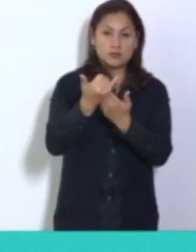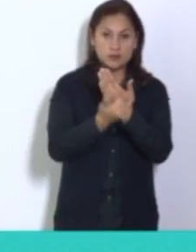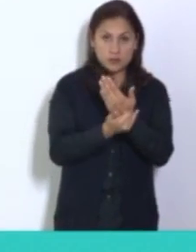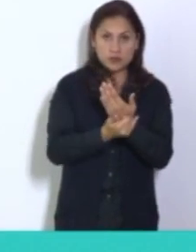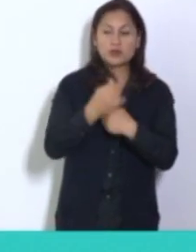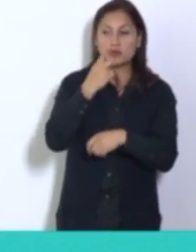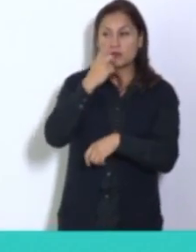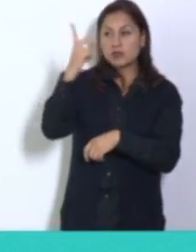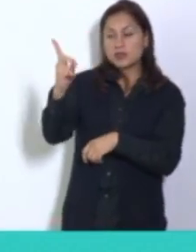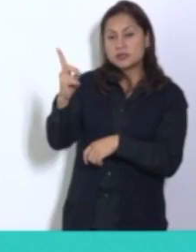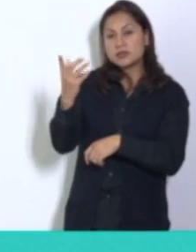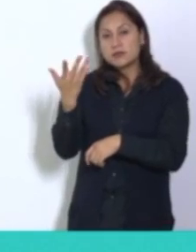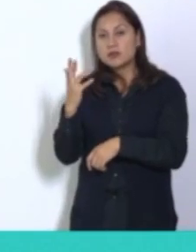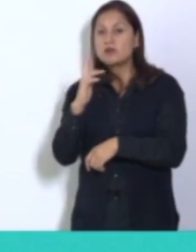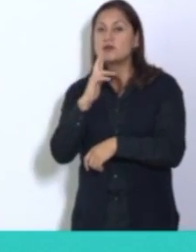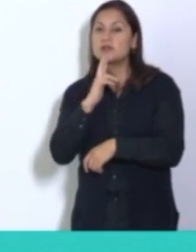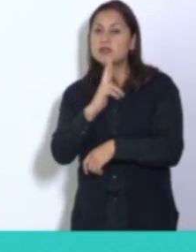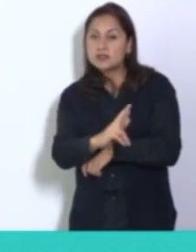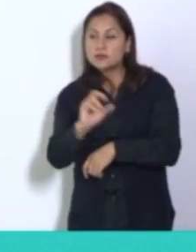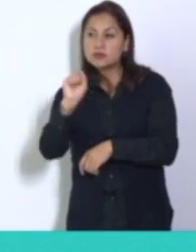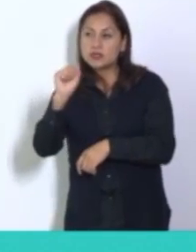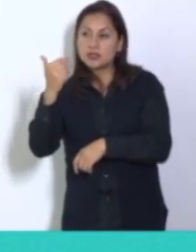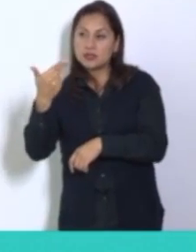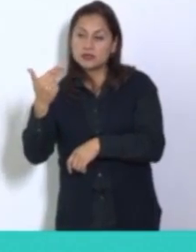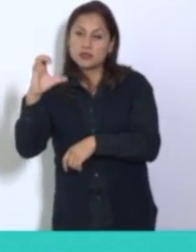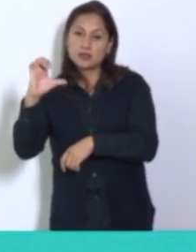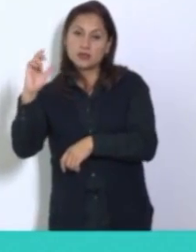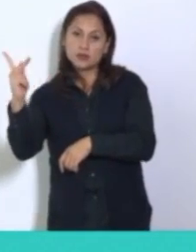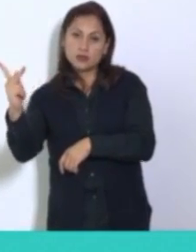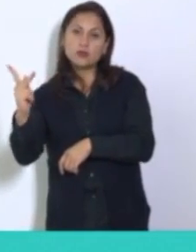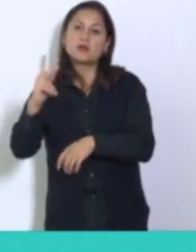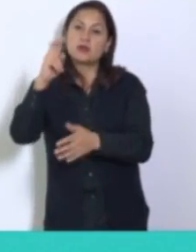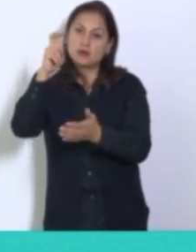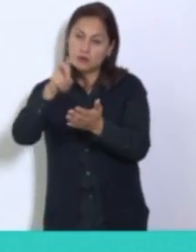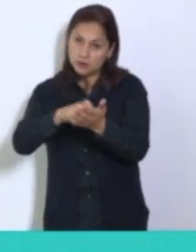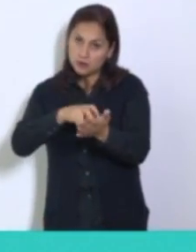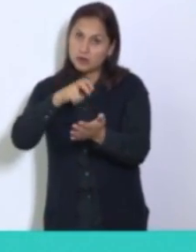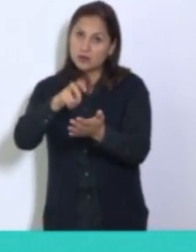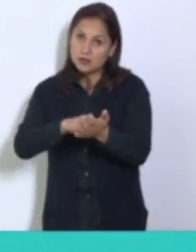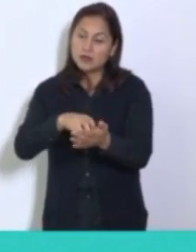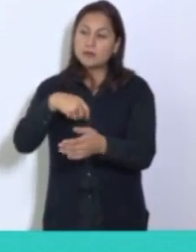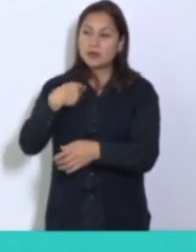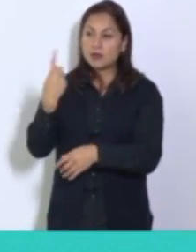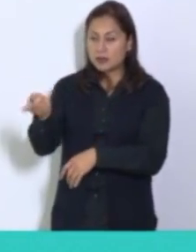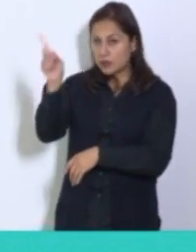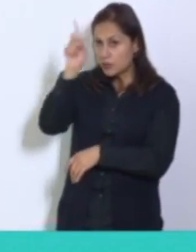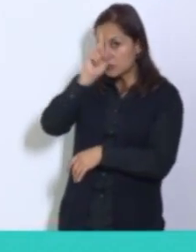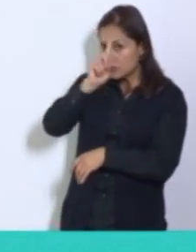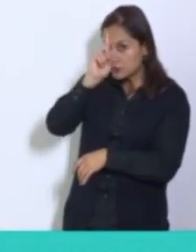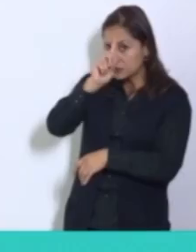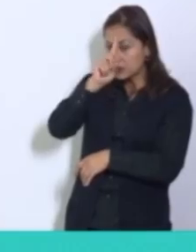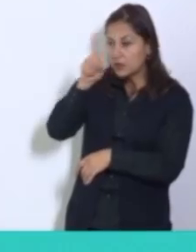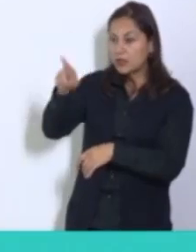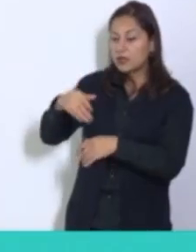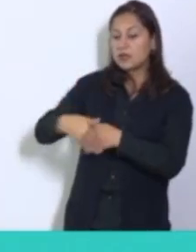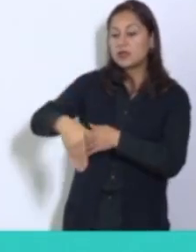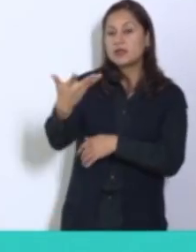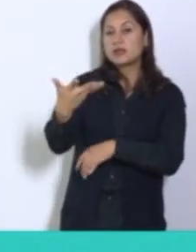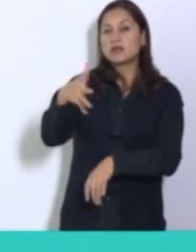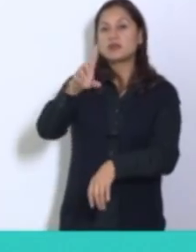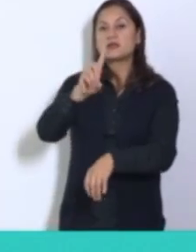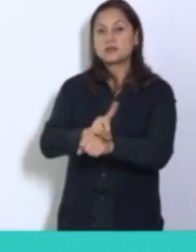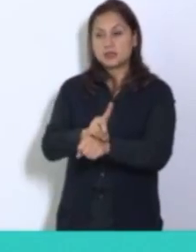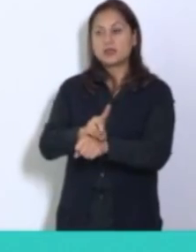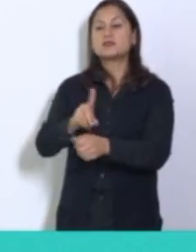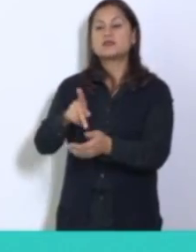modificar la respuesta de la Secretaría de Hacienda y Crédito Público e instruirle para que en un plazo no mayor de 10 días hábiles, turne nuevamente